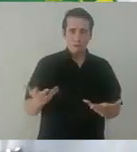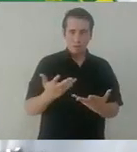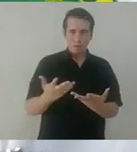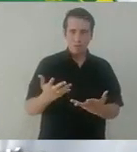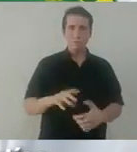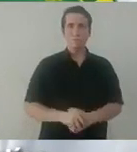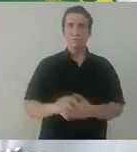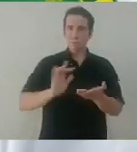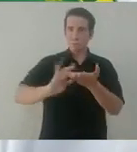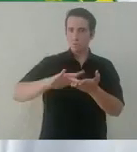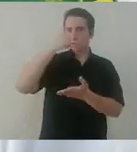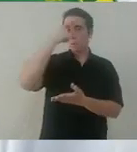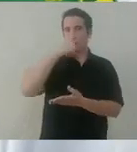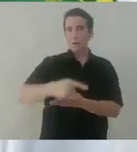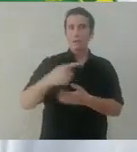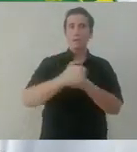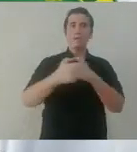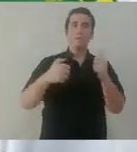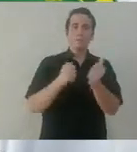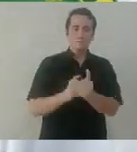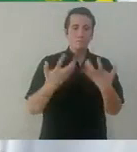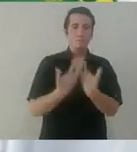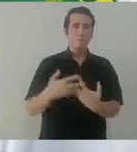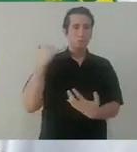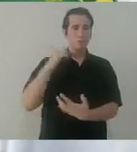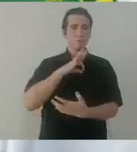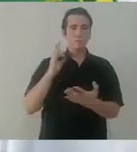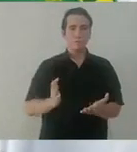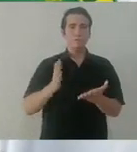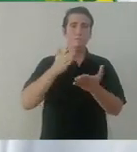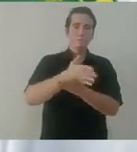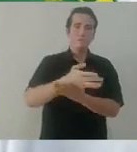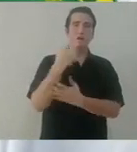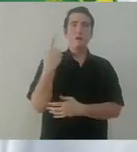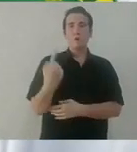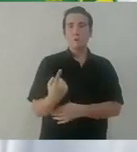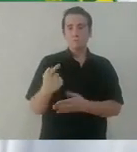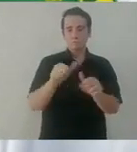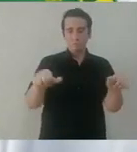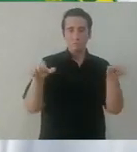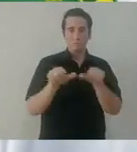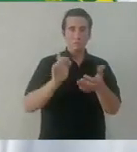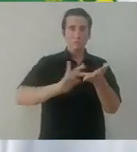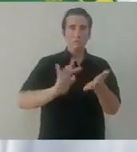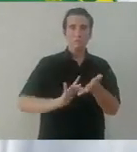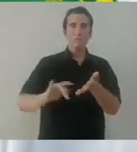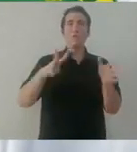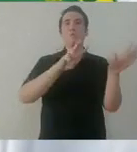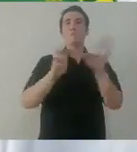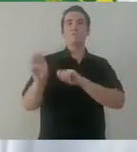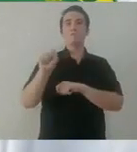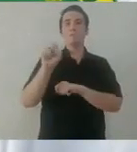generado las garantías para que a través de Nafinsa las empresas yucatecas puedan accesar a una bolsa de créditos de más de